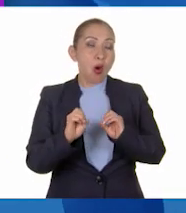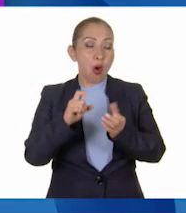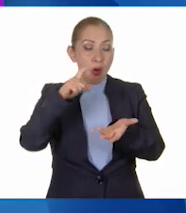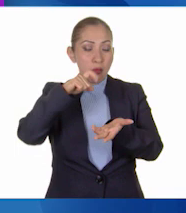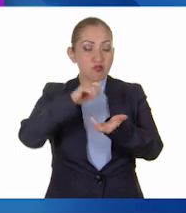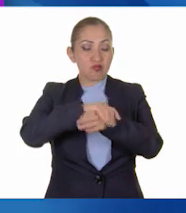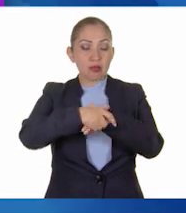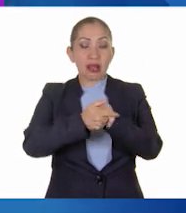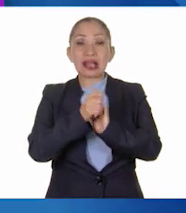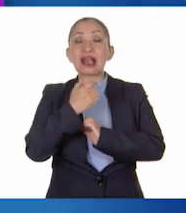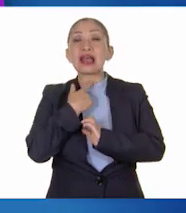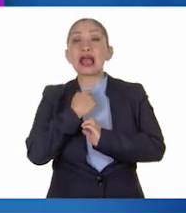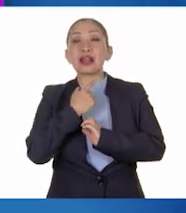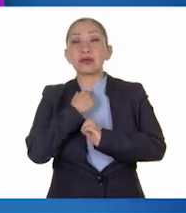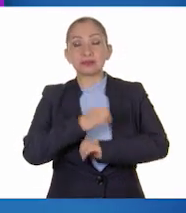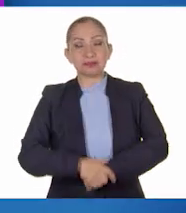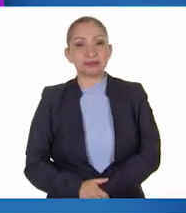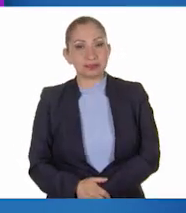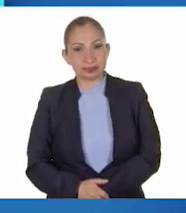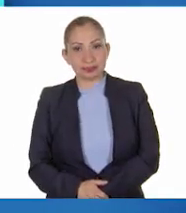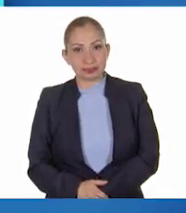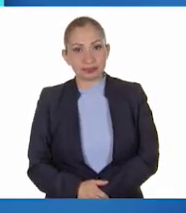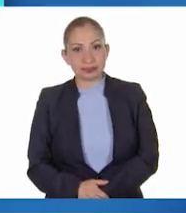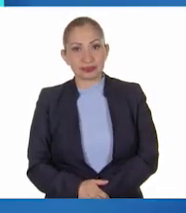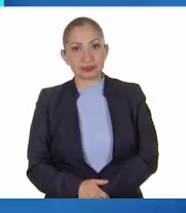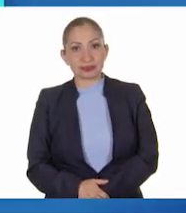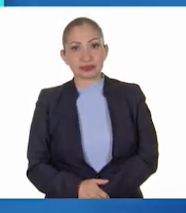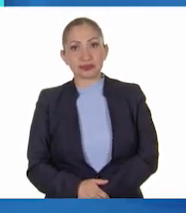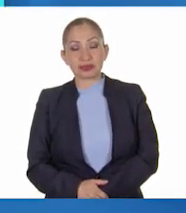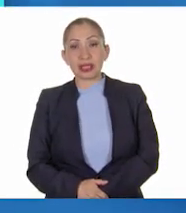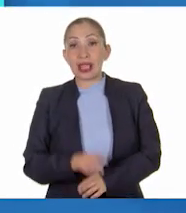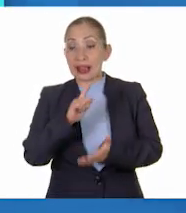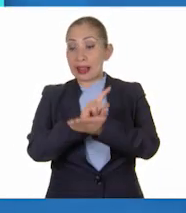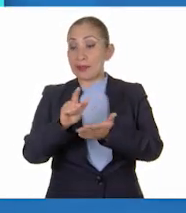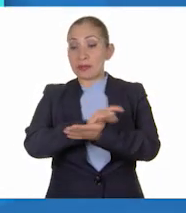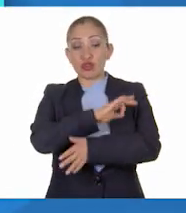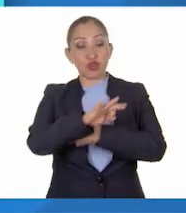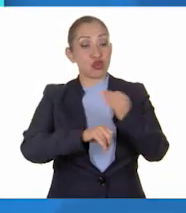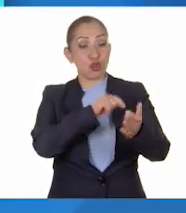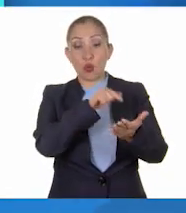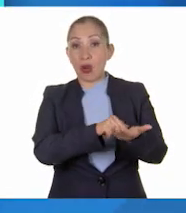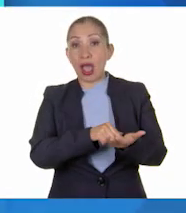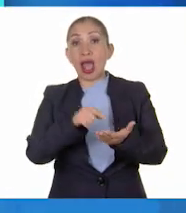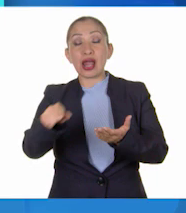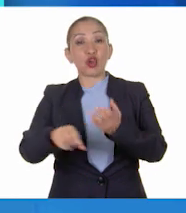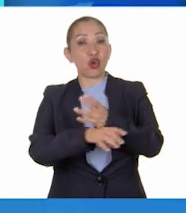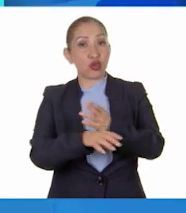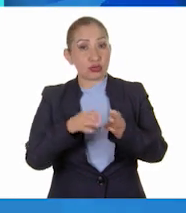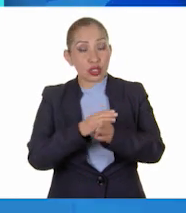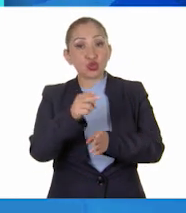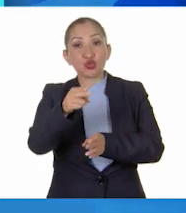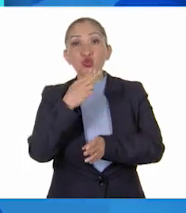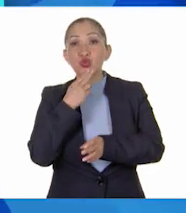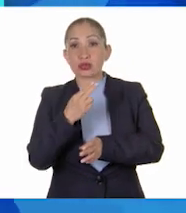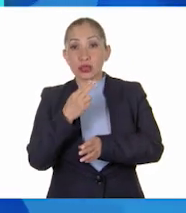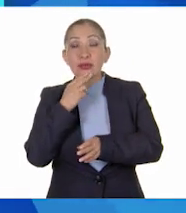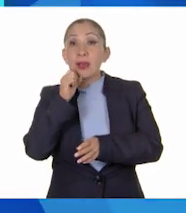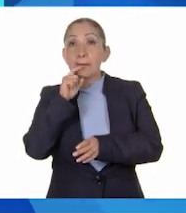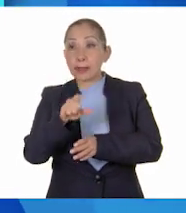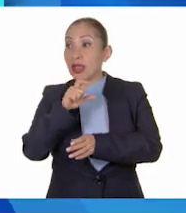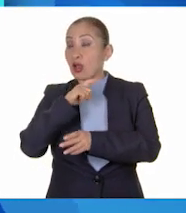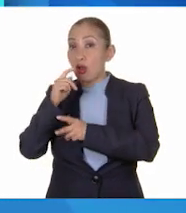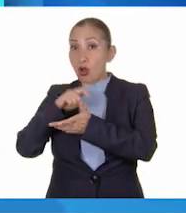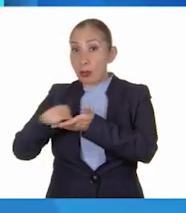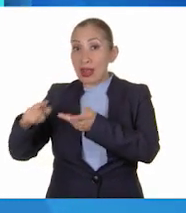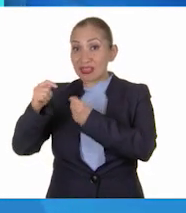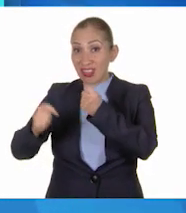desinfectante a base de agua y alcohol. Desinfecta las superficies de los objetos que más utilizas. También las